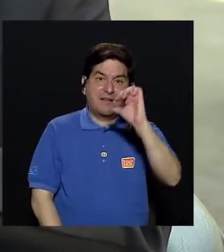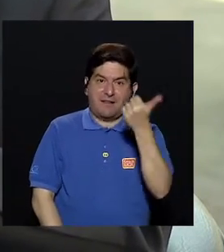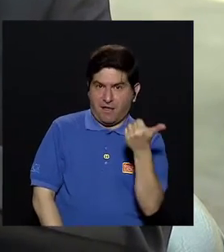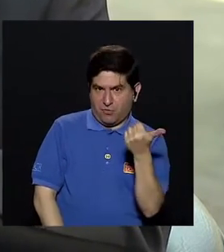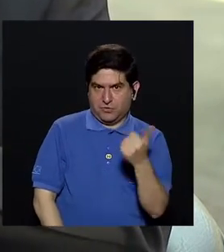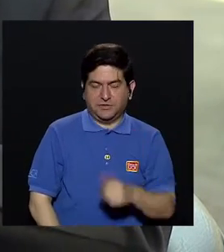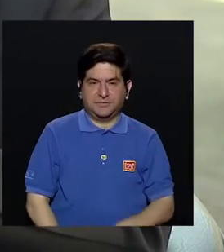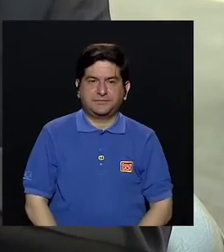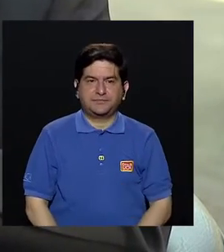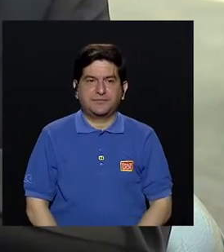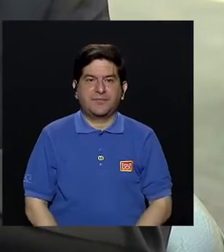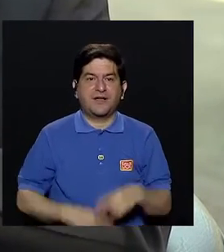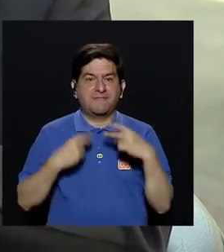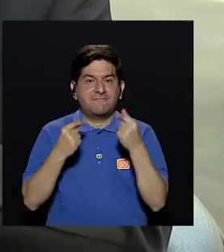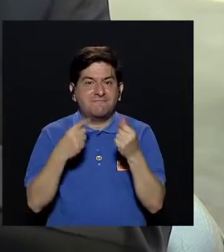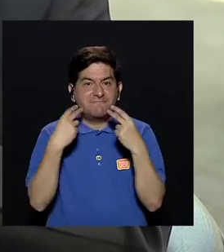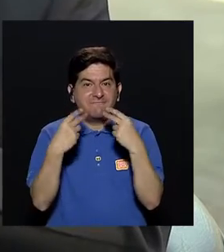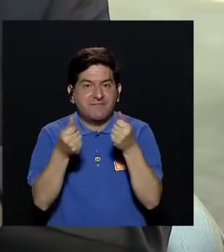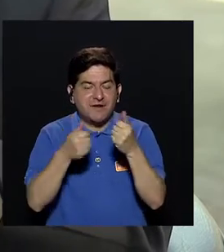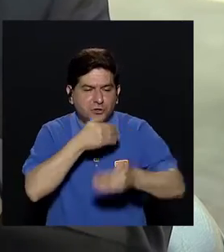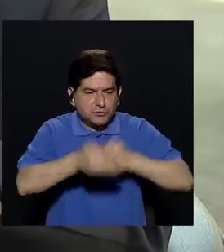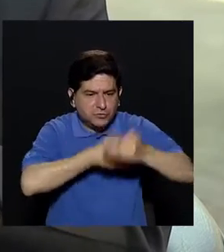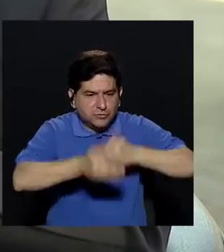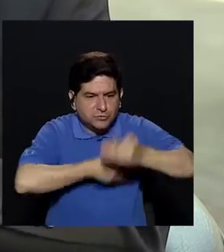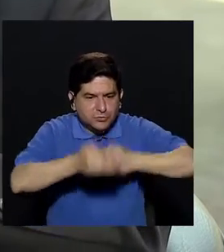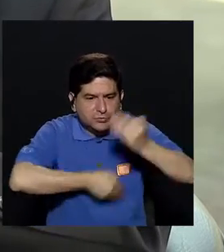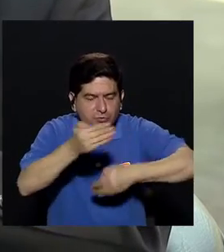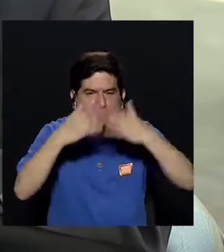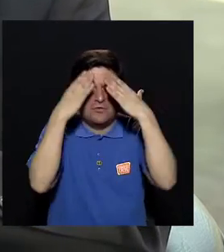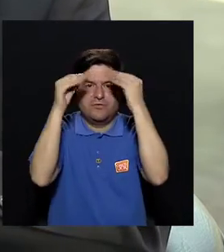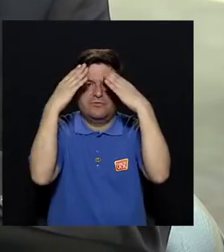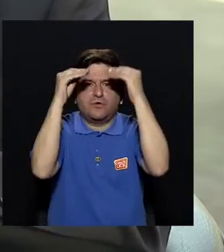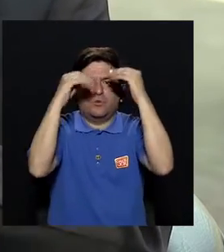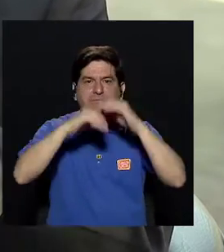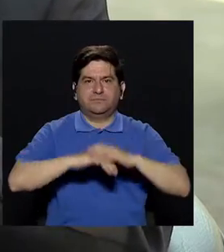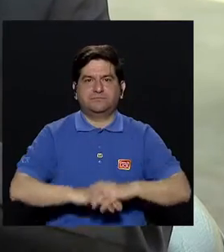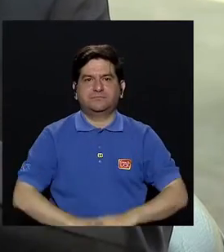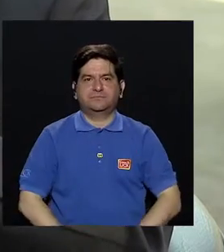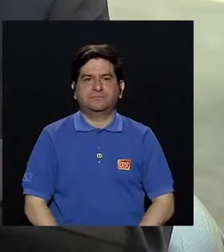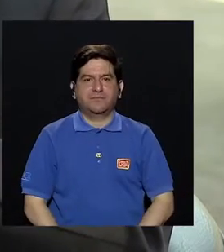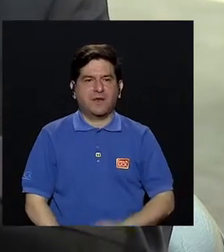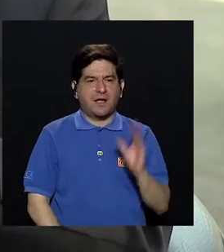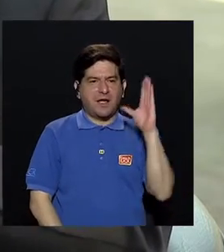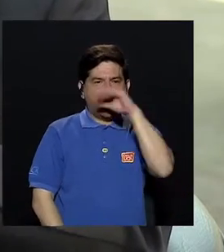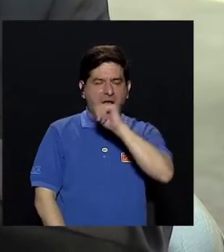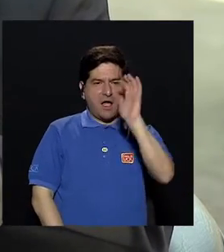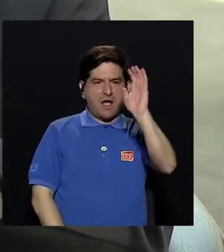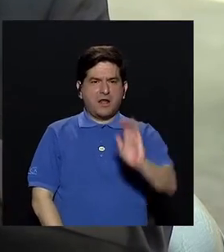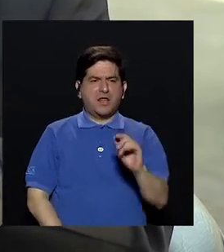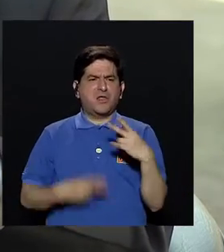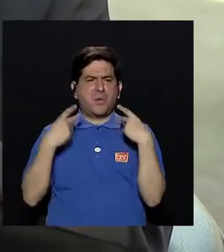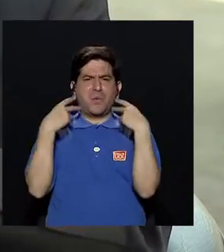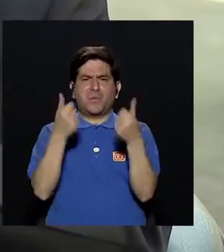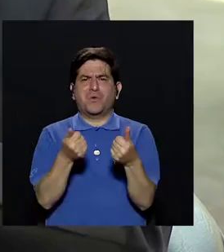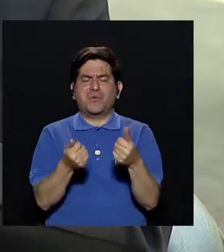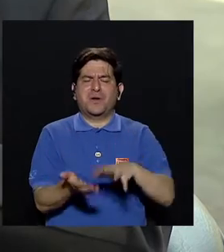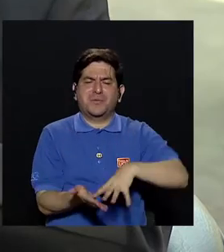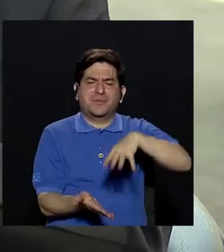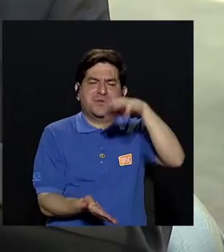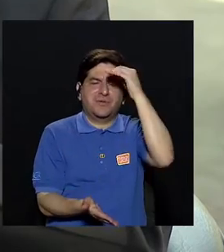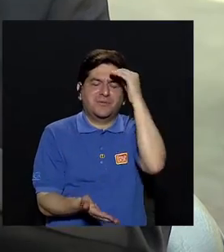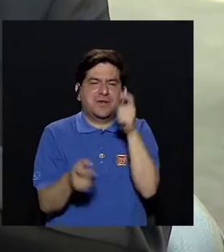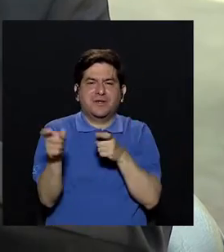la otra cosa es la velocidad de procesamiento de la información. Entonces, vemos un niño cómo rápidamente